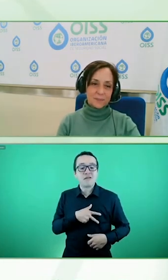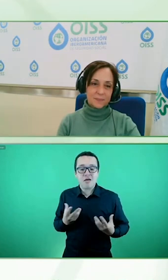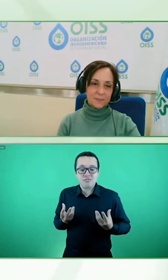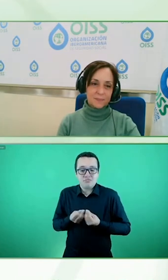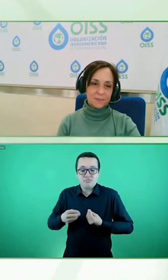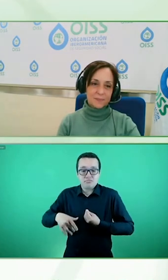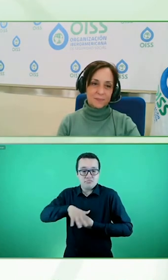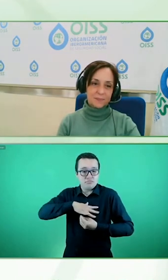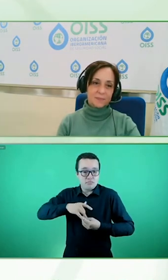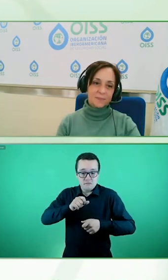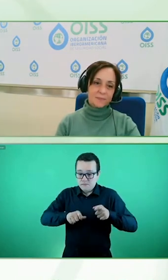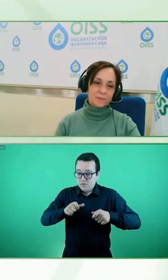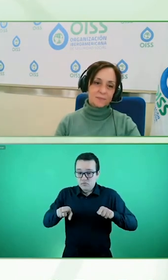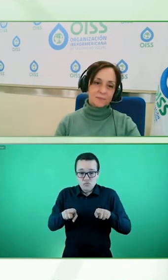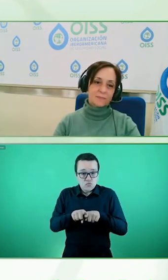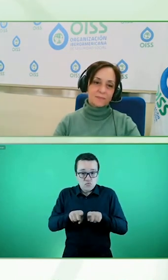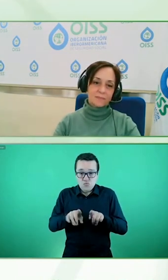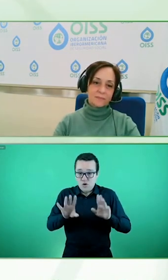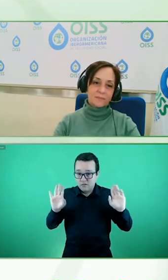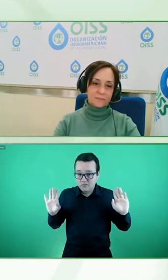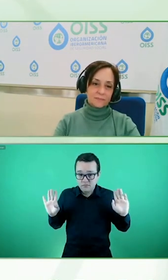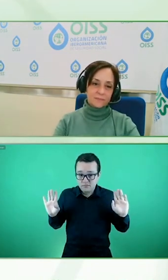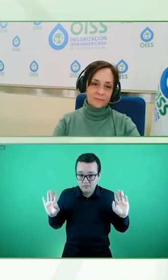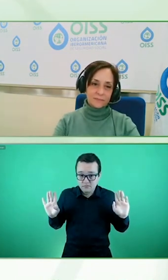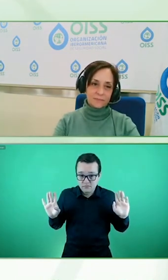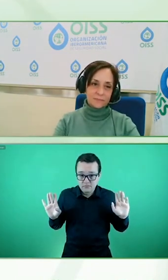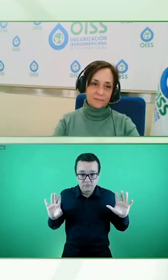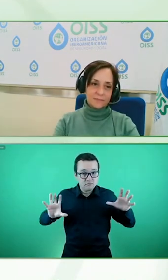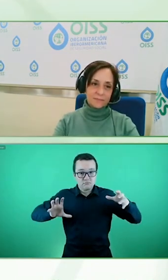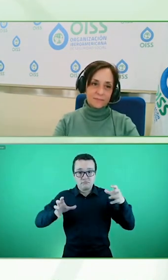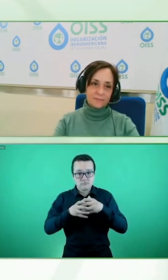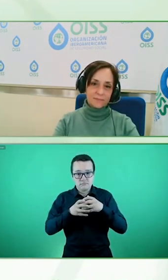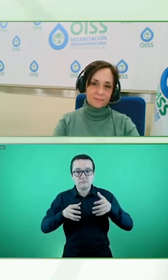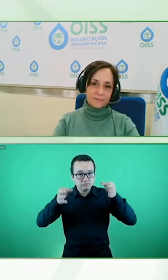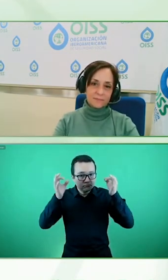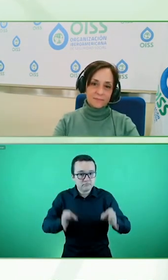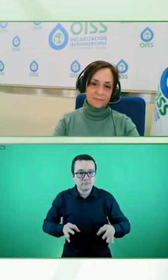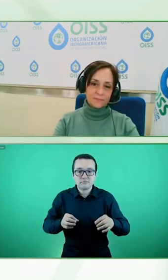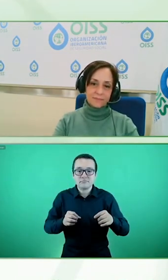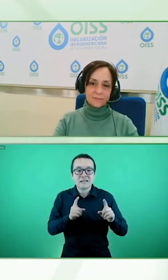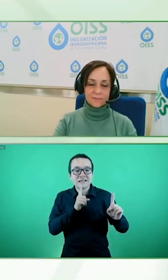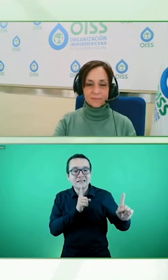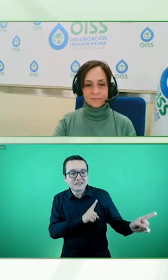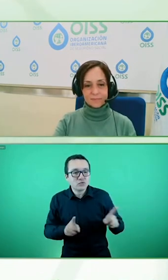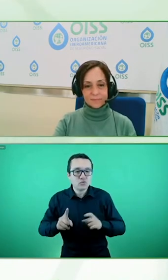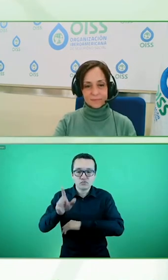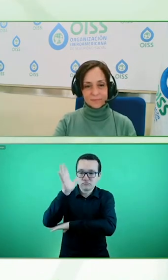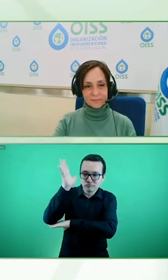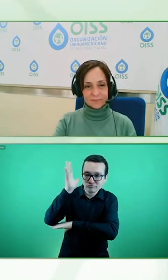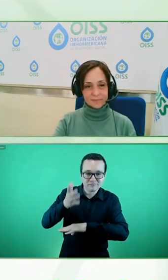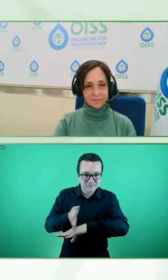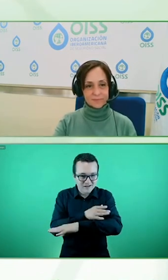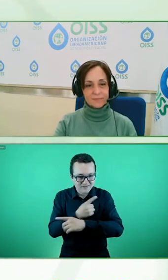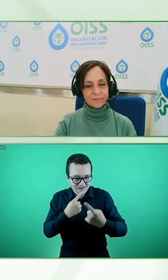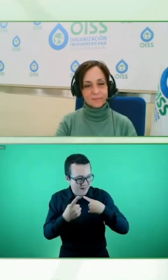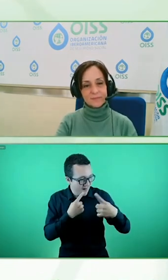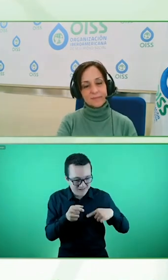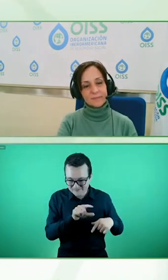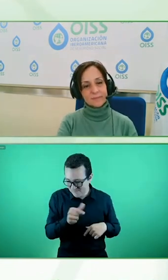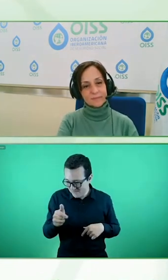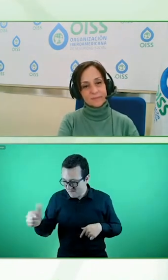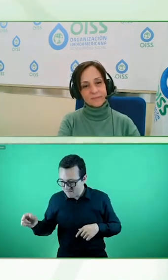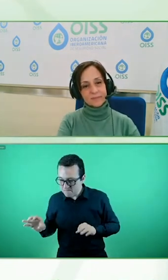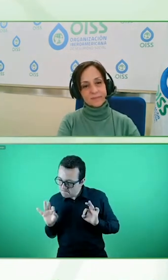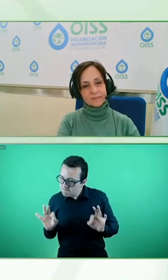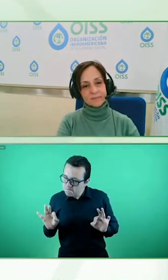persona o sea somos todos sociedad civil y de hecho de todo el discurso que estábamos hablando y que es una maravilla y de escuchar dos puntos de vista yo hay un punto que sí